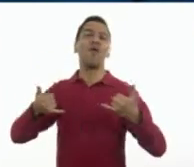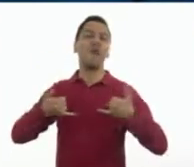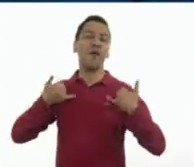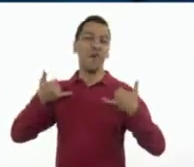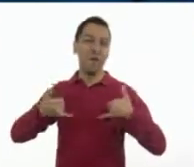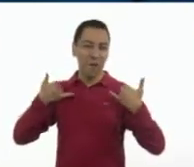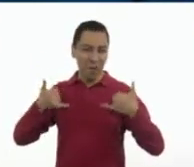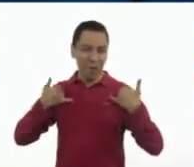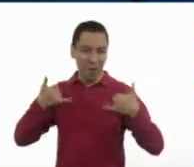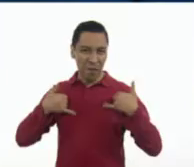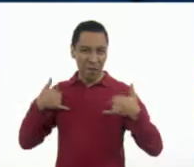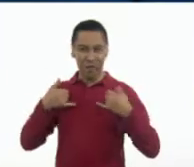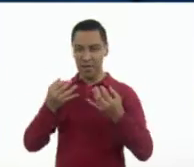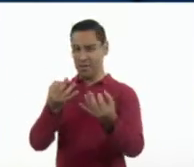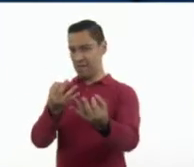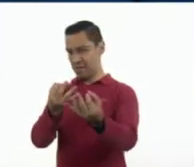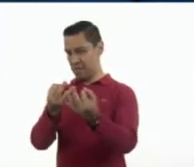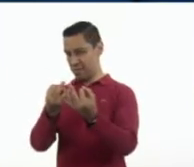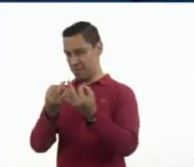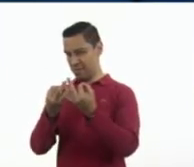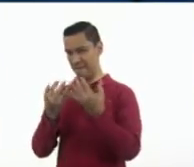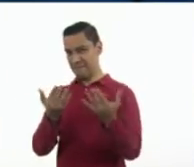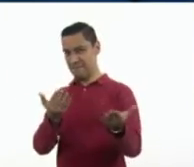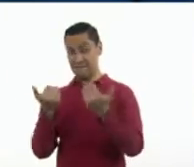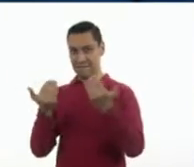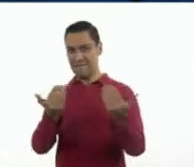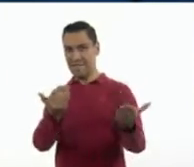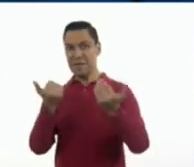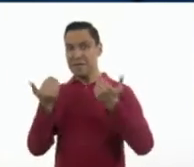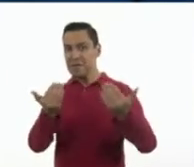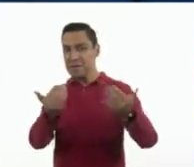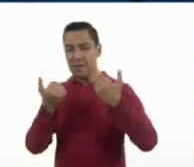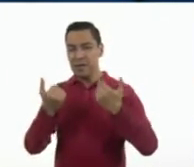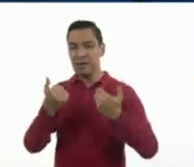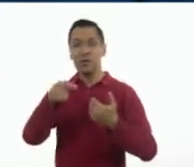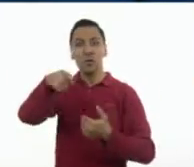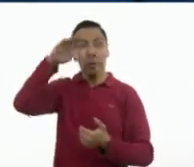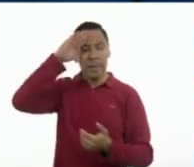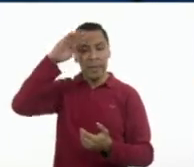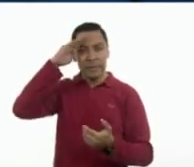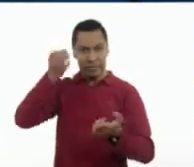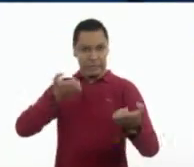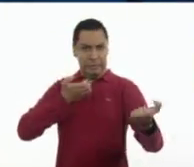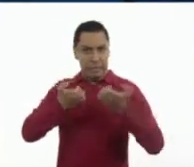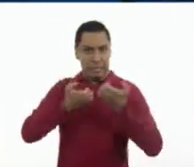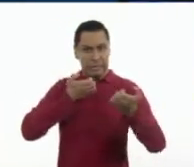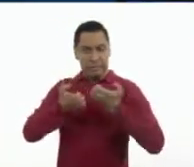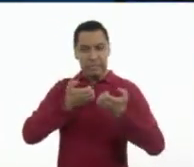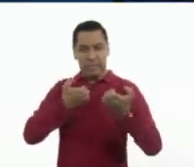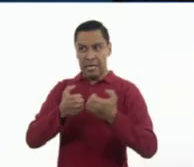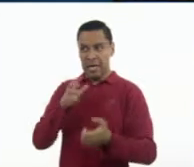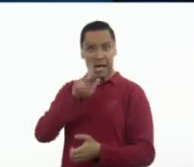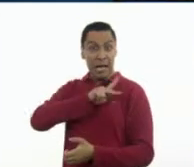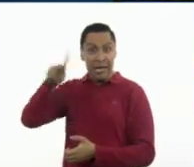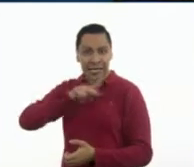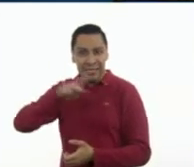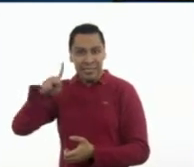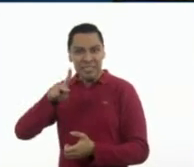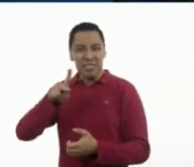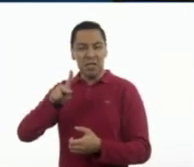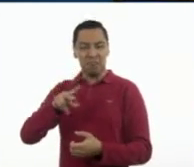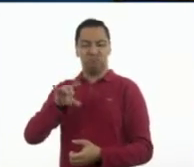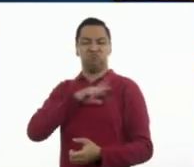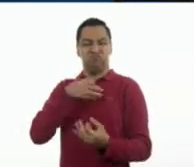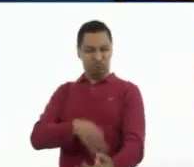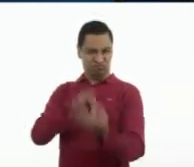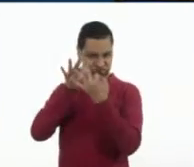y, en este caso, quiere atraer a las personas, haciéndolos pensar que si entrenan de esta manera, serán más atrevidas y